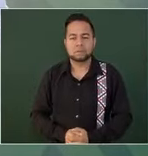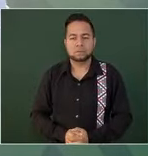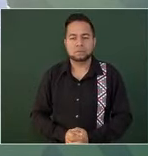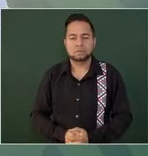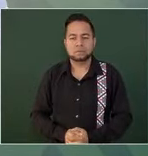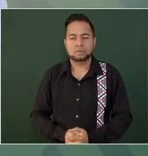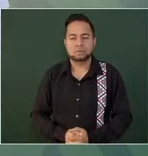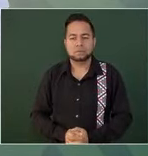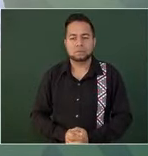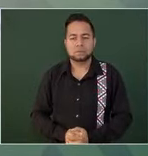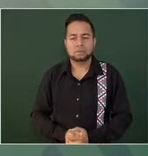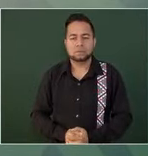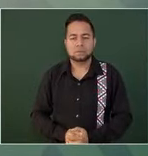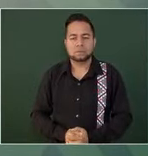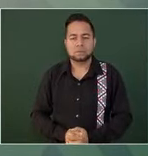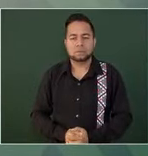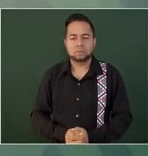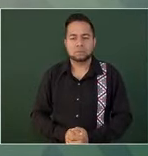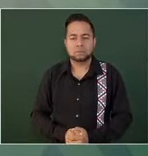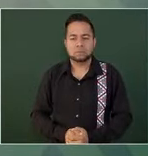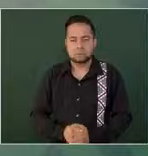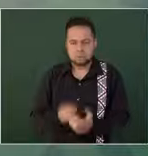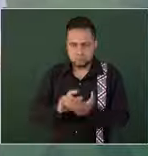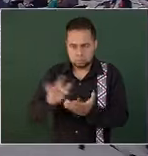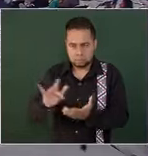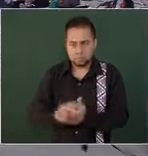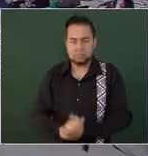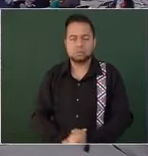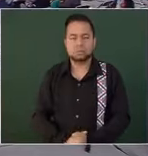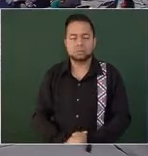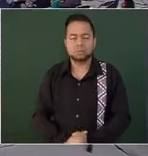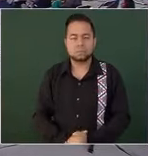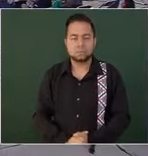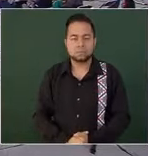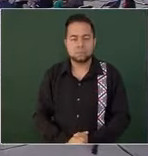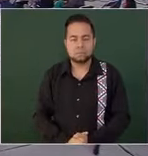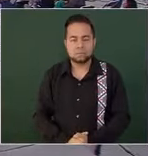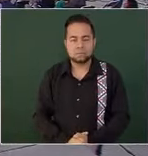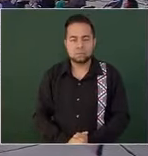los que huelgo en la... Los que le yotere. Muchas gracias. Gracias.